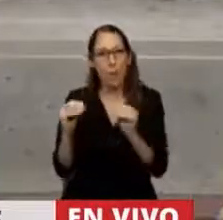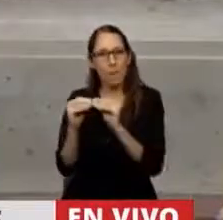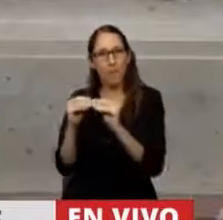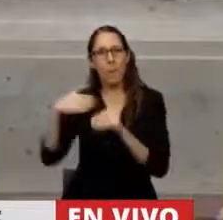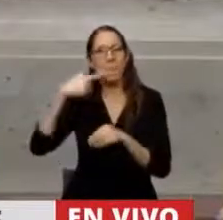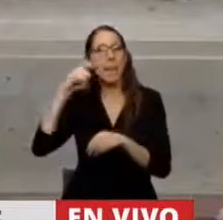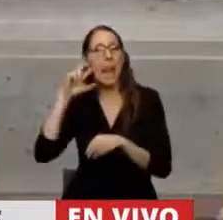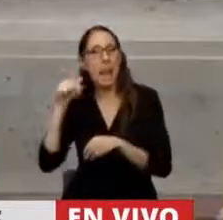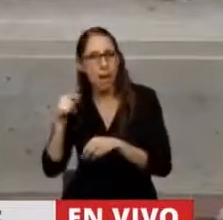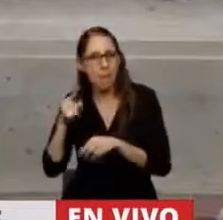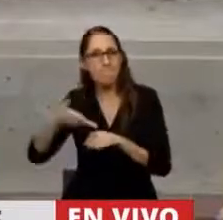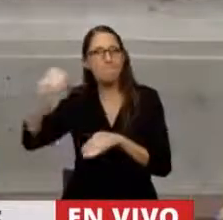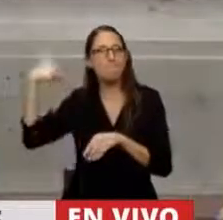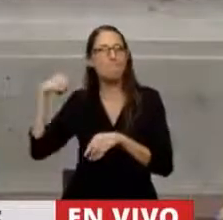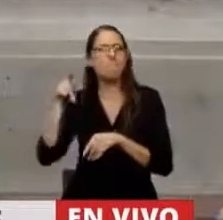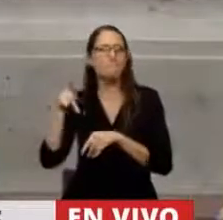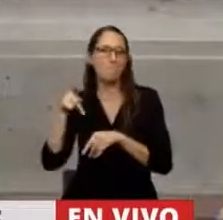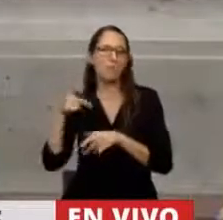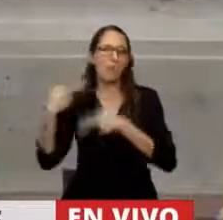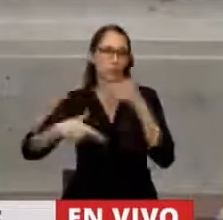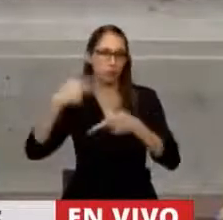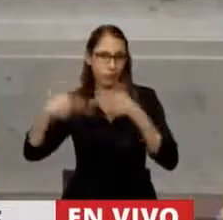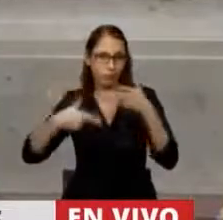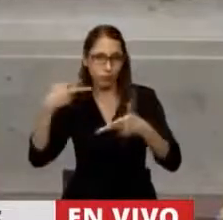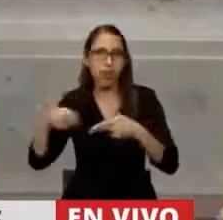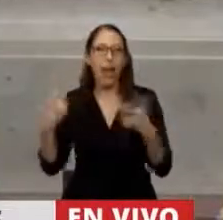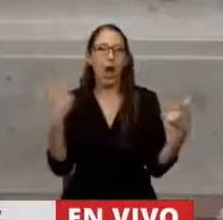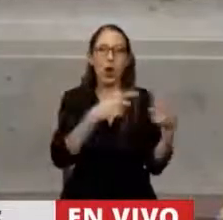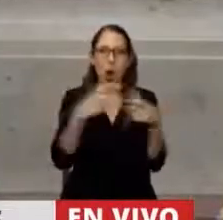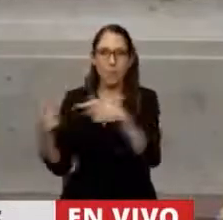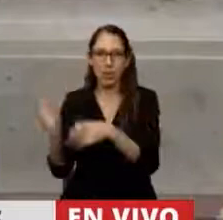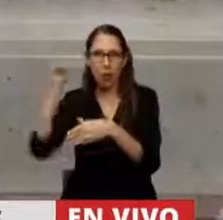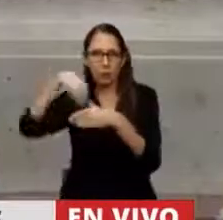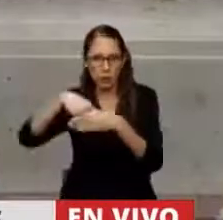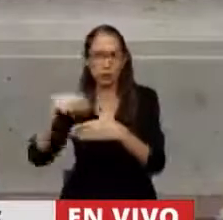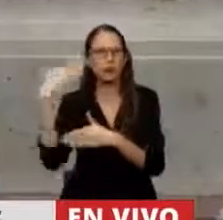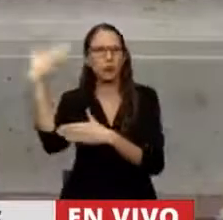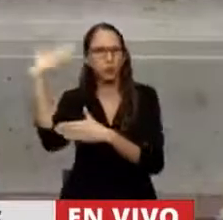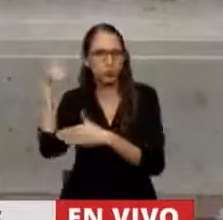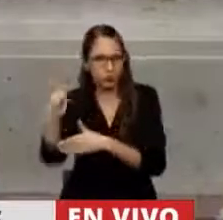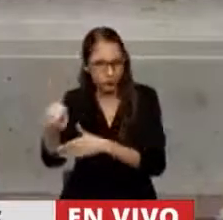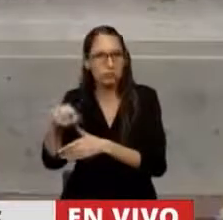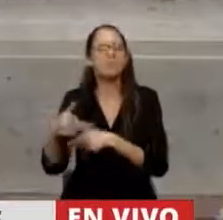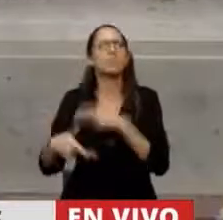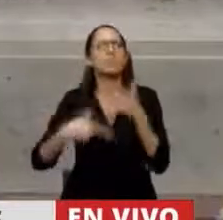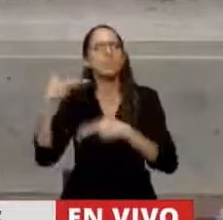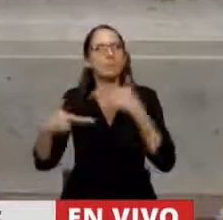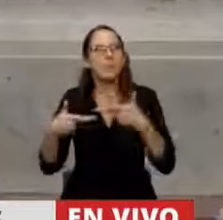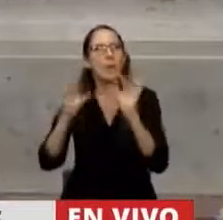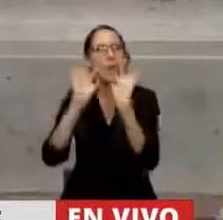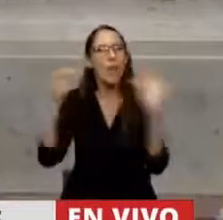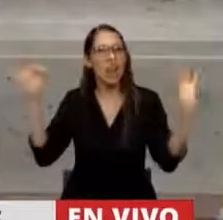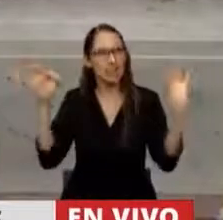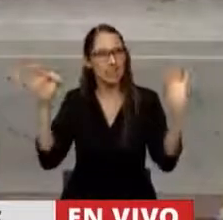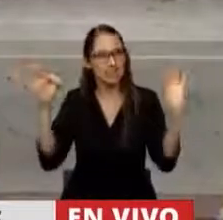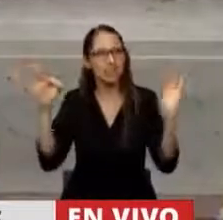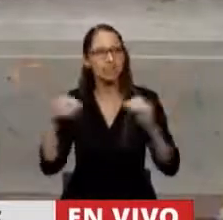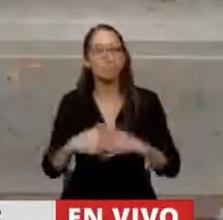expuso aquí, en el plenario de comisiones, como expositora, trayendo la frase